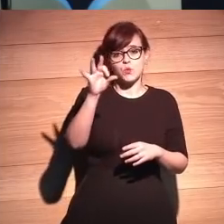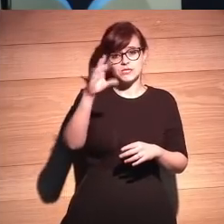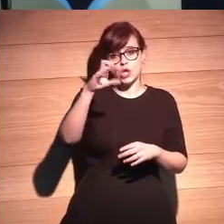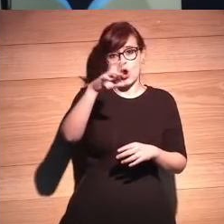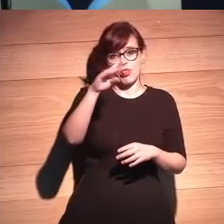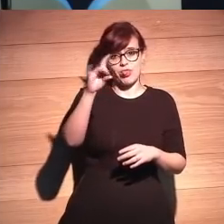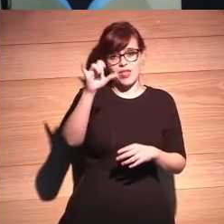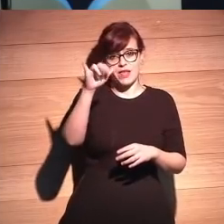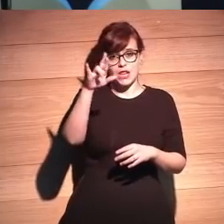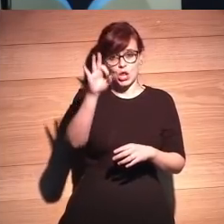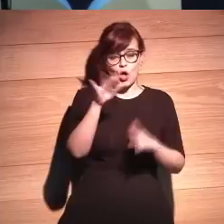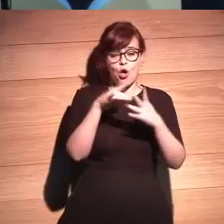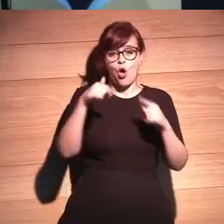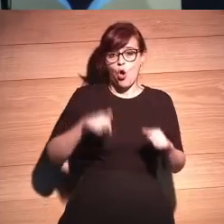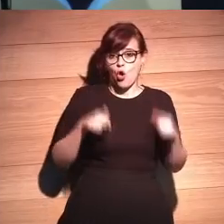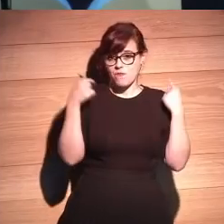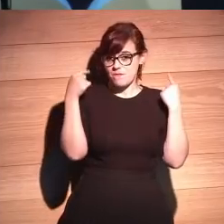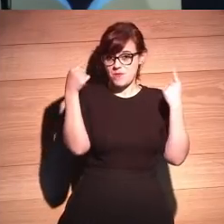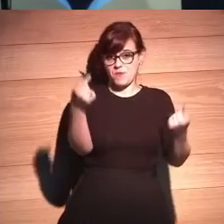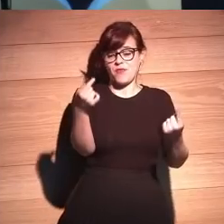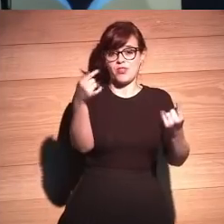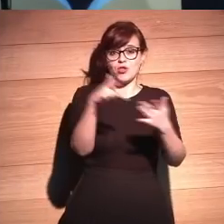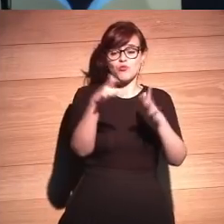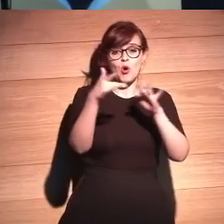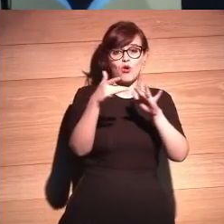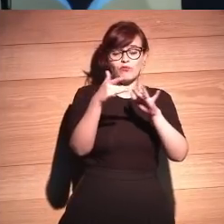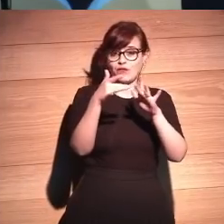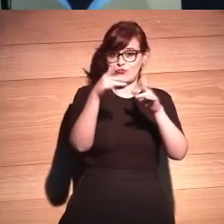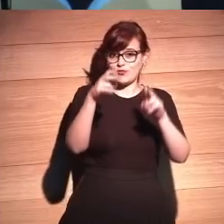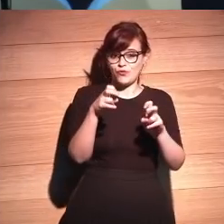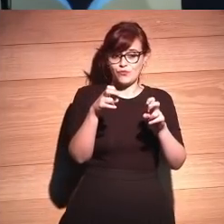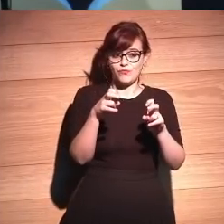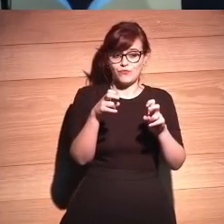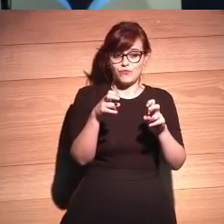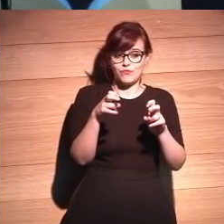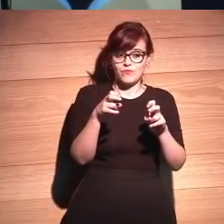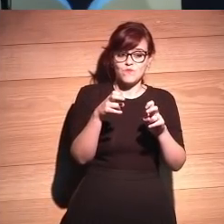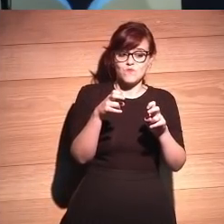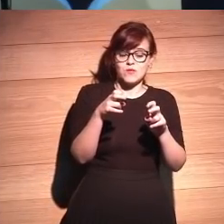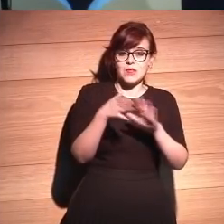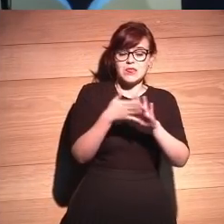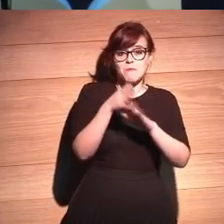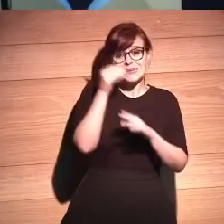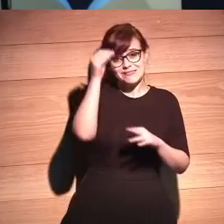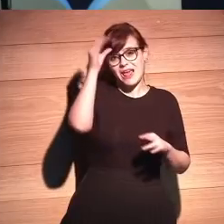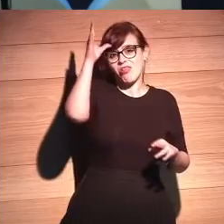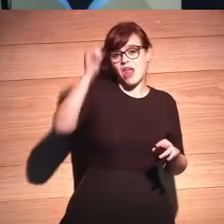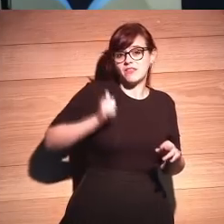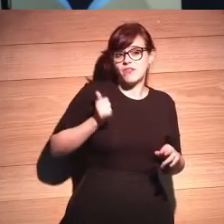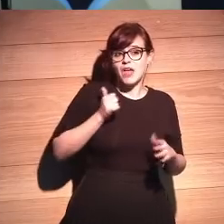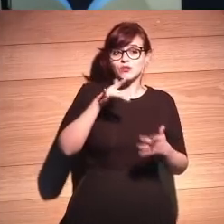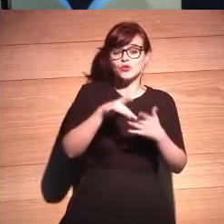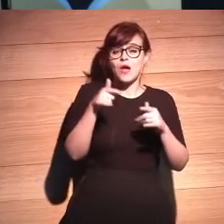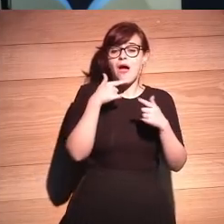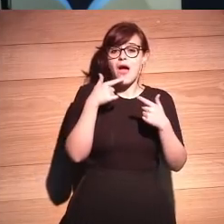y hoy mi primer contacto con lo que sería la inteligencia artificial es que han